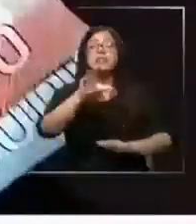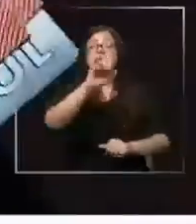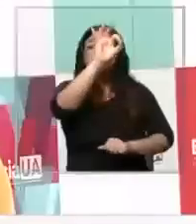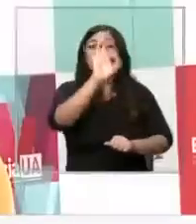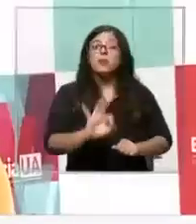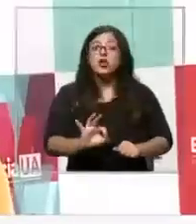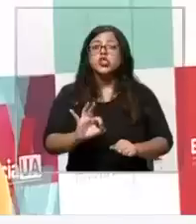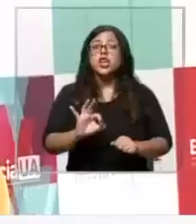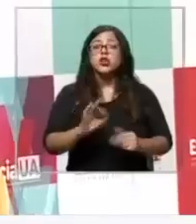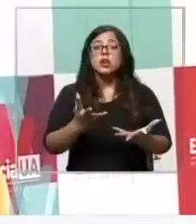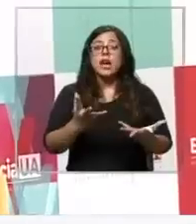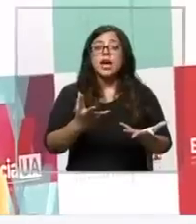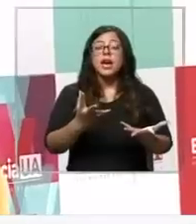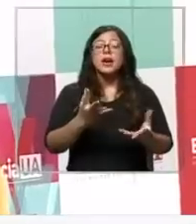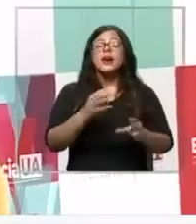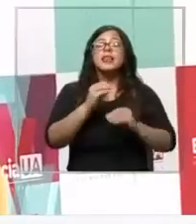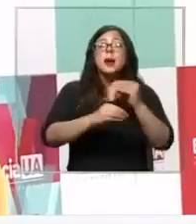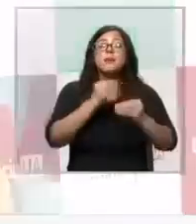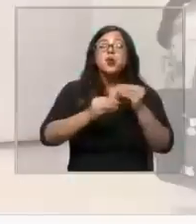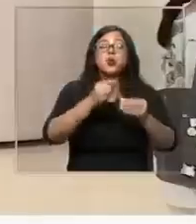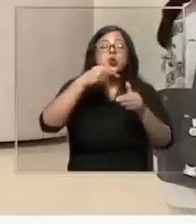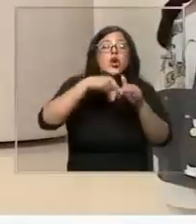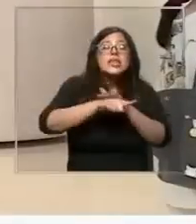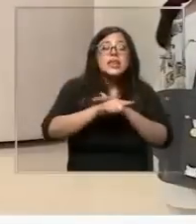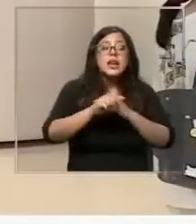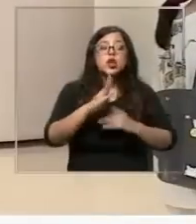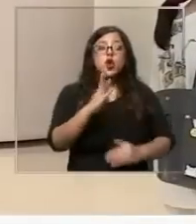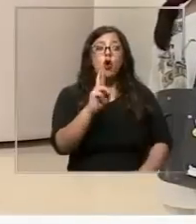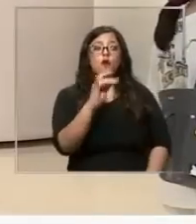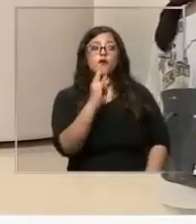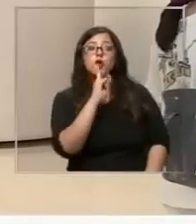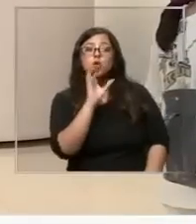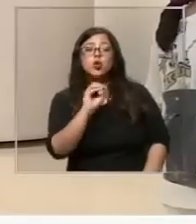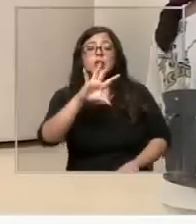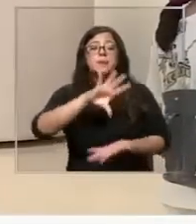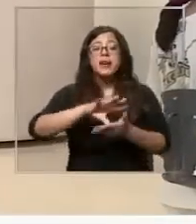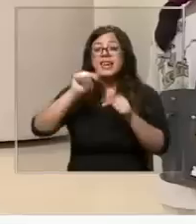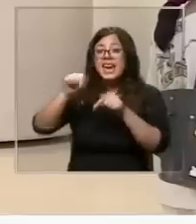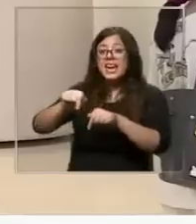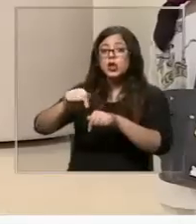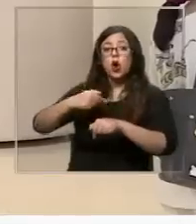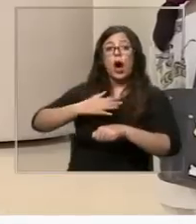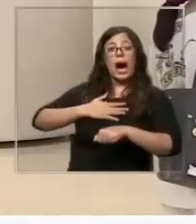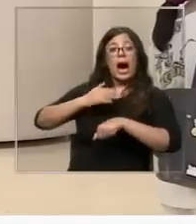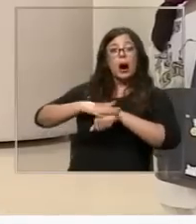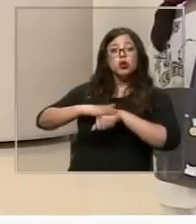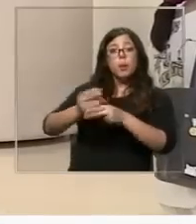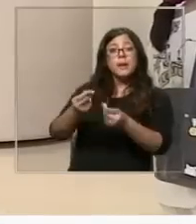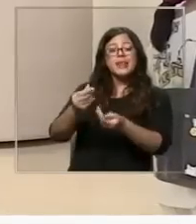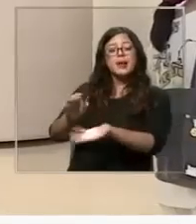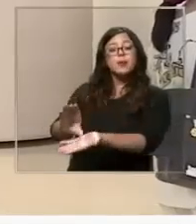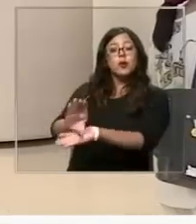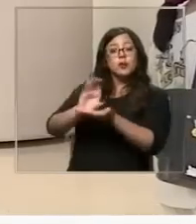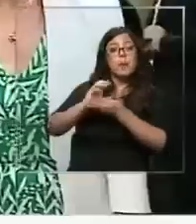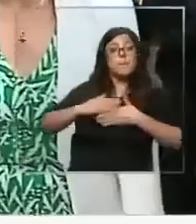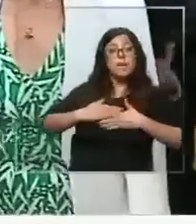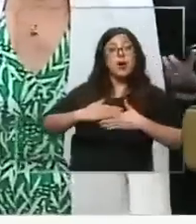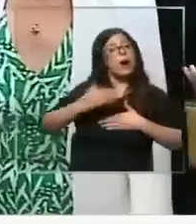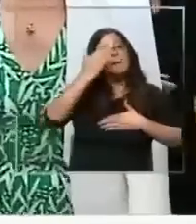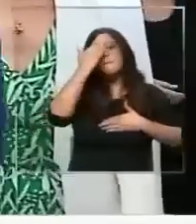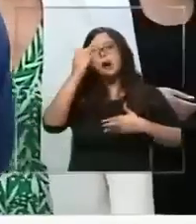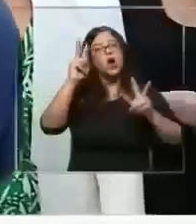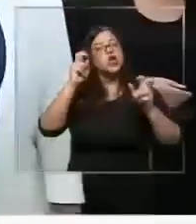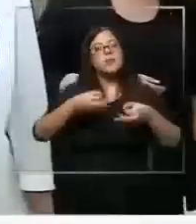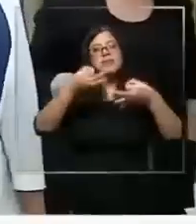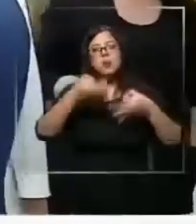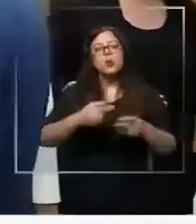% del Producto Interno Bruto de nuestro país. Este autopréstamo es una mala idea desde el punto de vista de la seguridad social. Pero